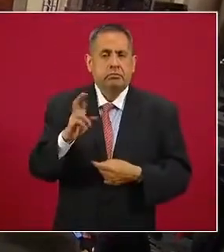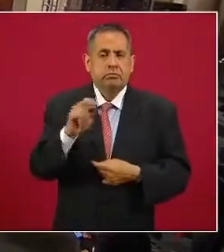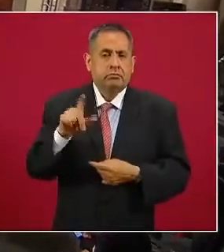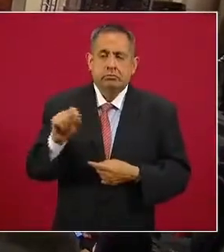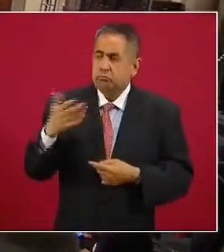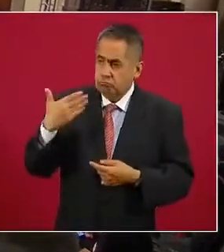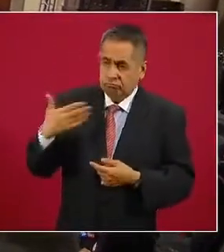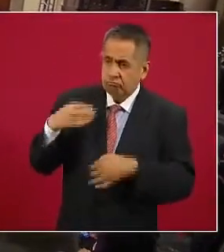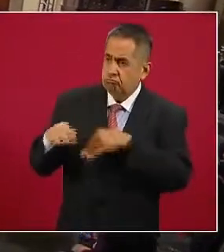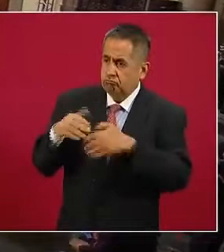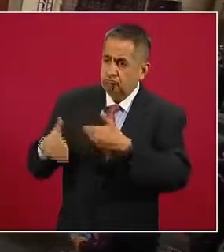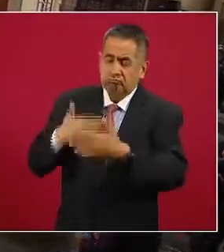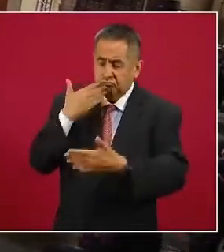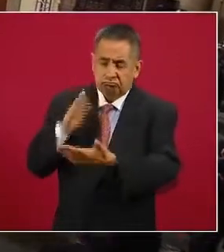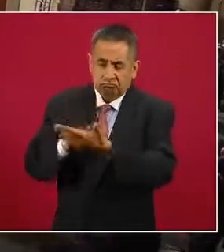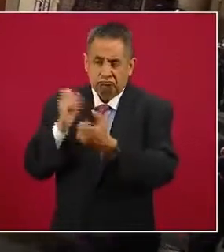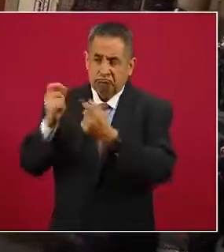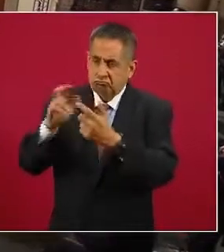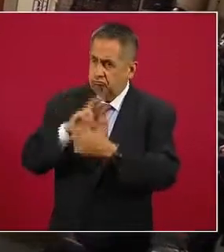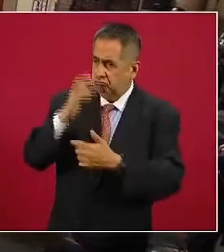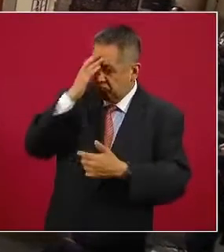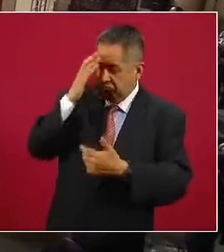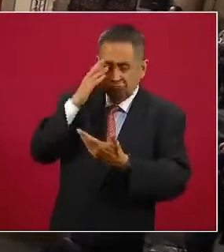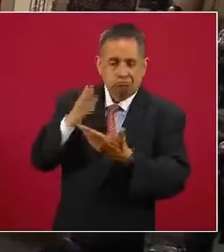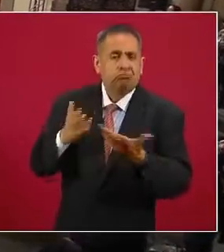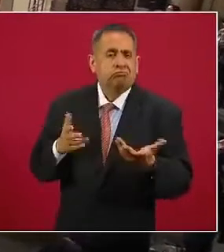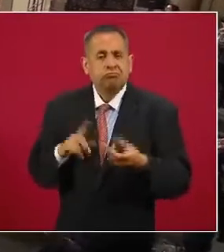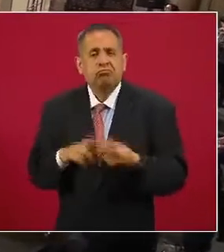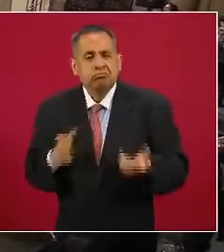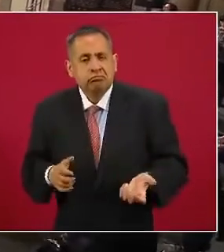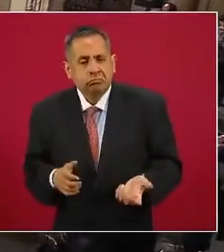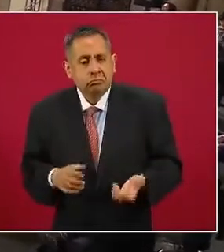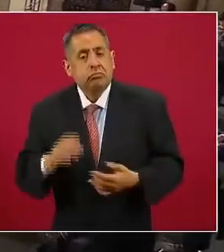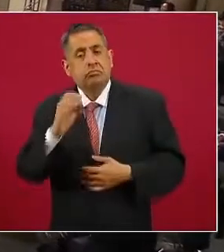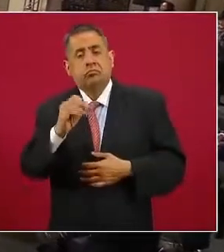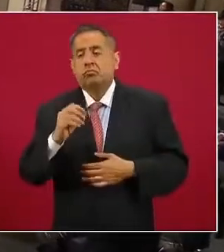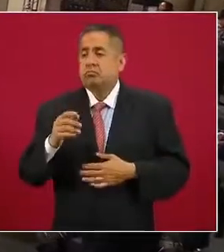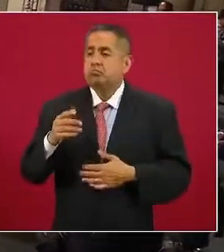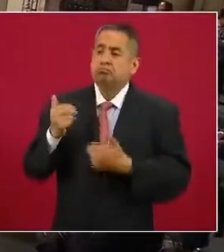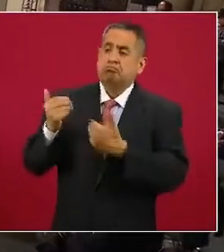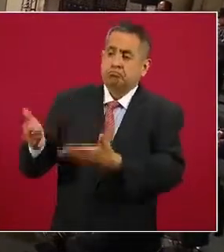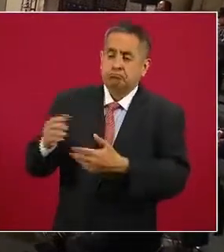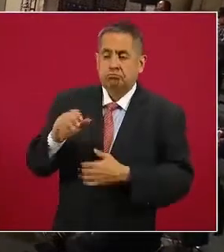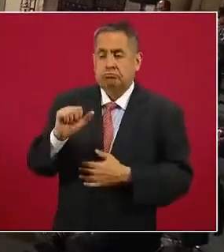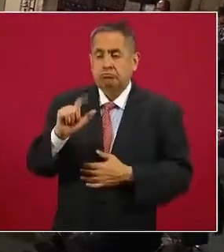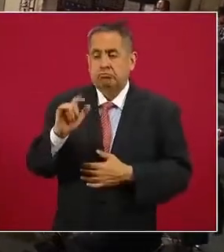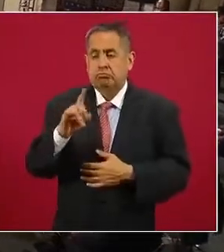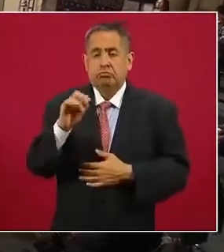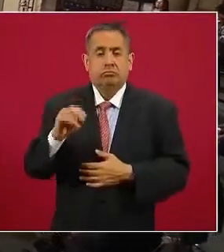un reconocimiento a Alejandro Hertz